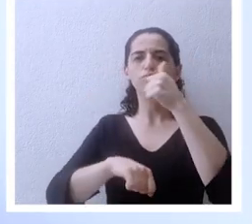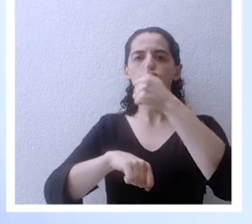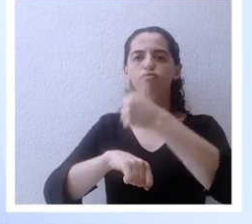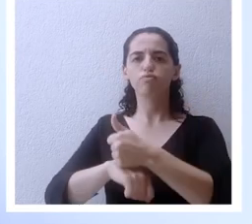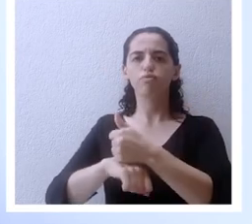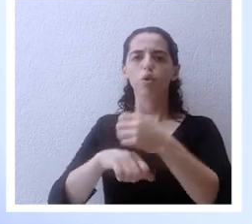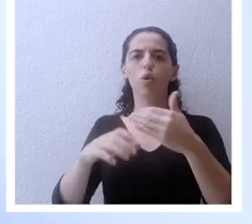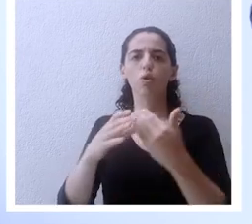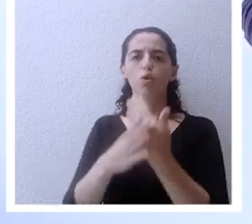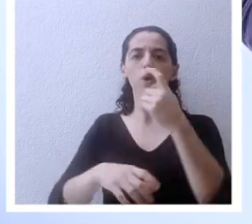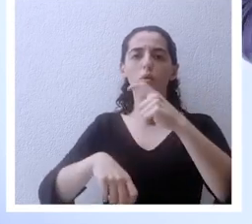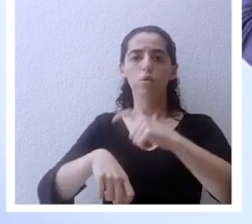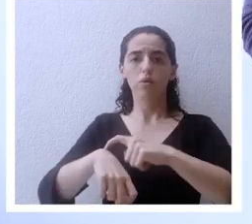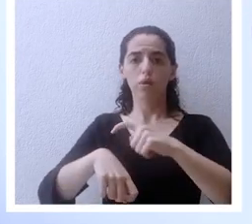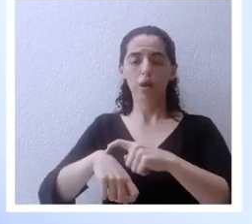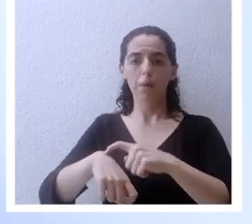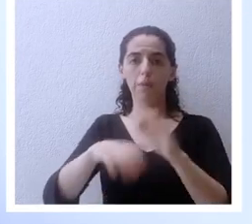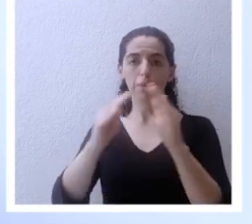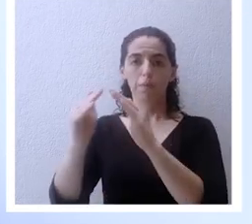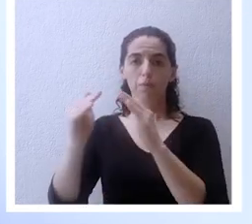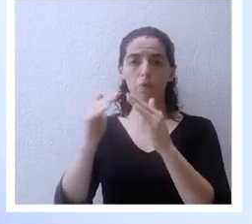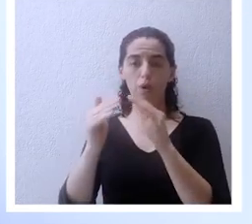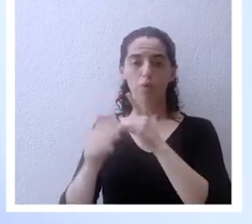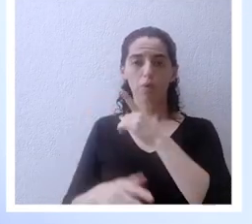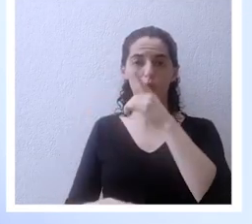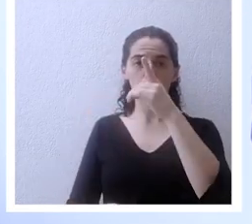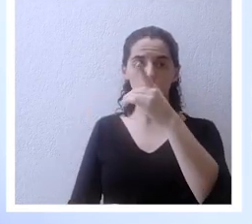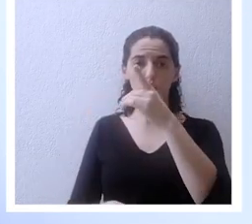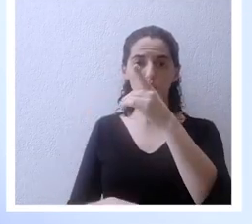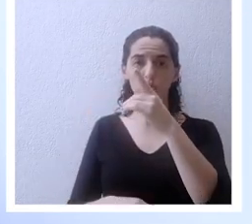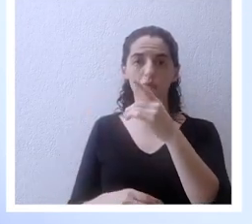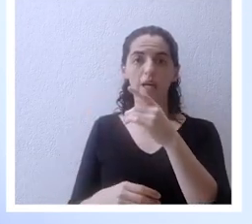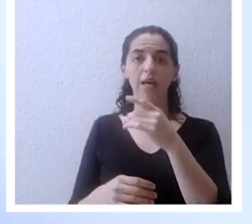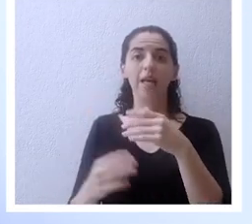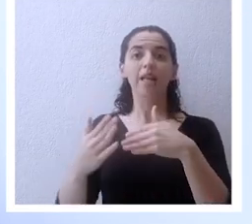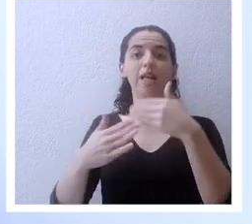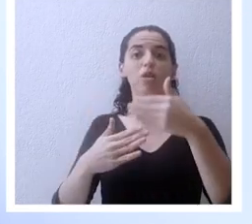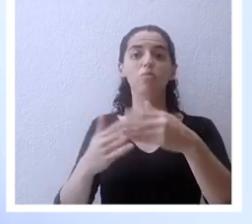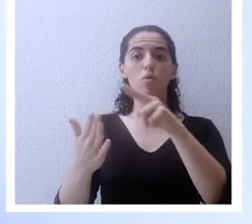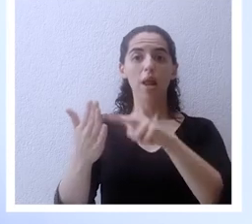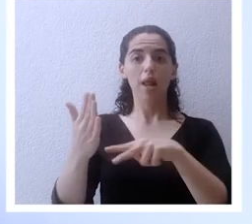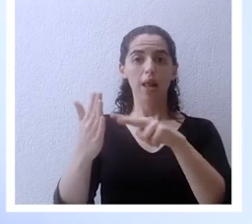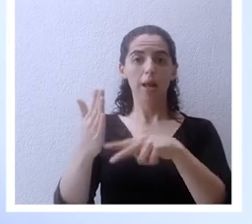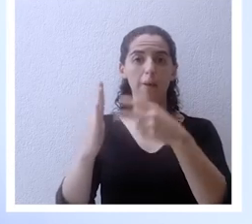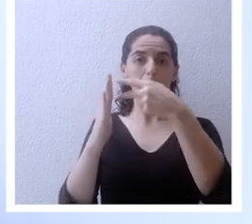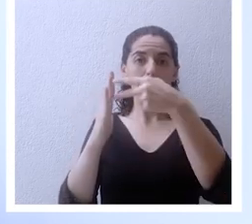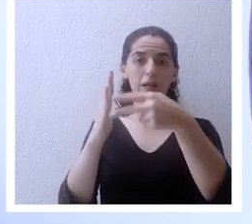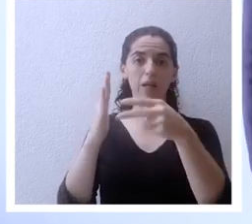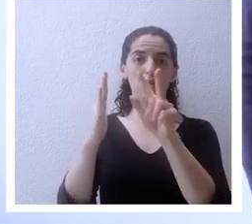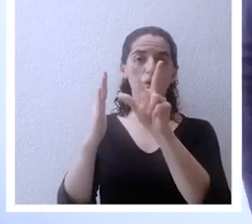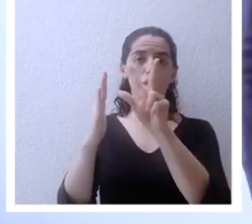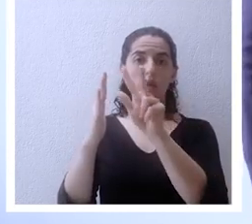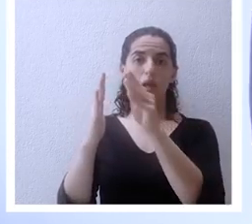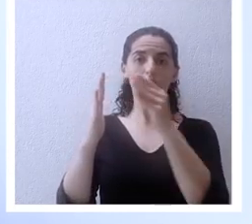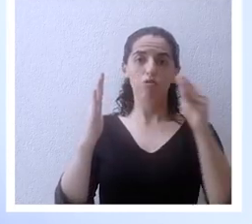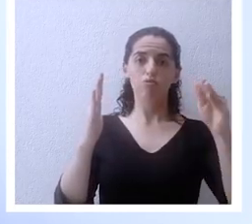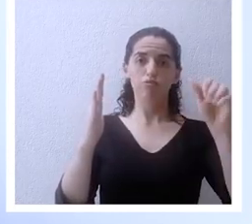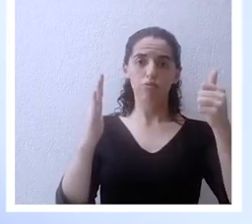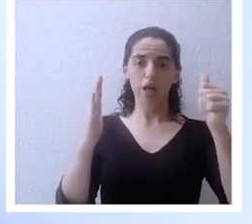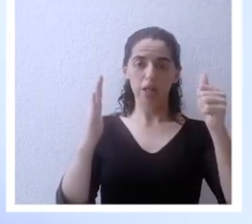un nuevo tiempo para el pueblo de Dios luego si tú lees del versículo 3 al versículo 10